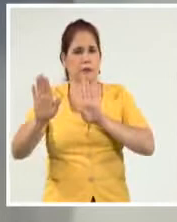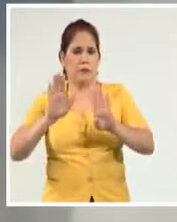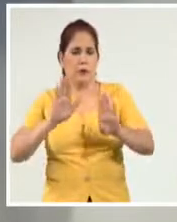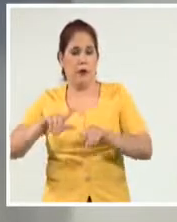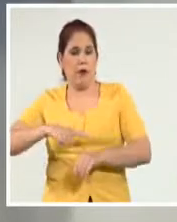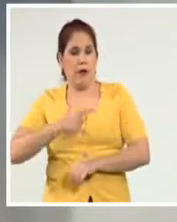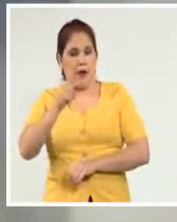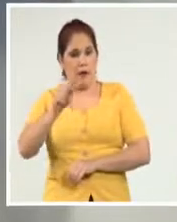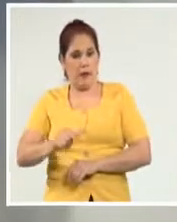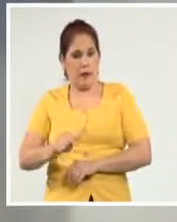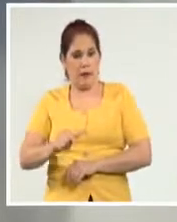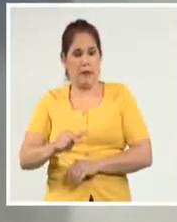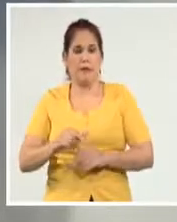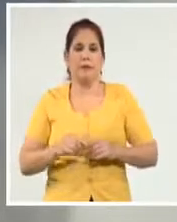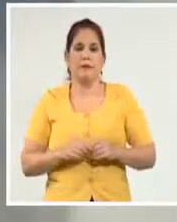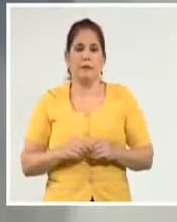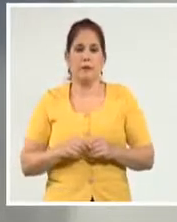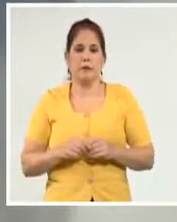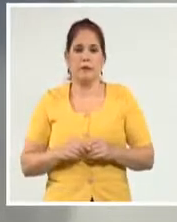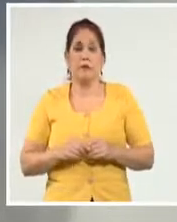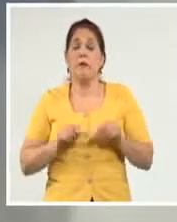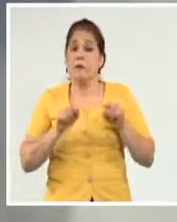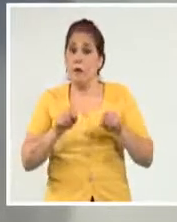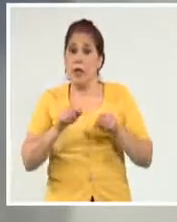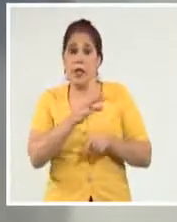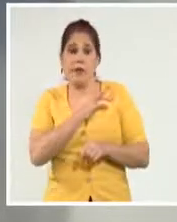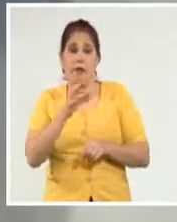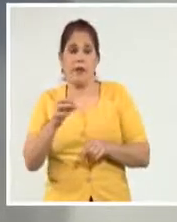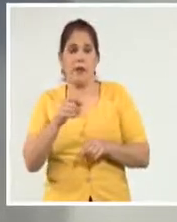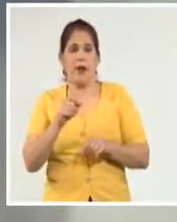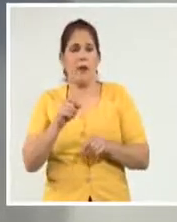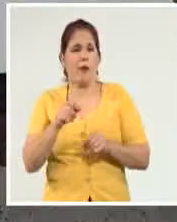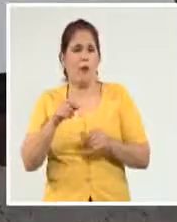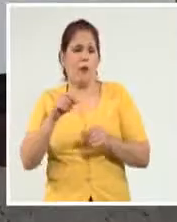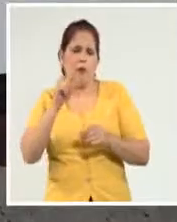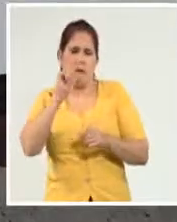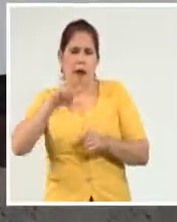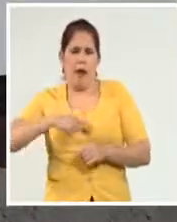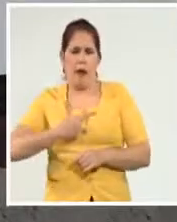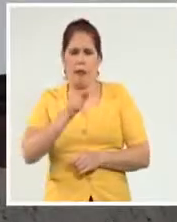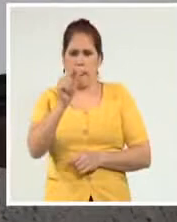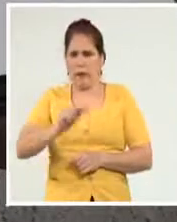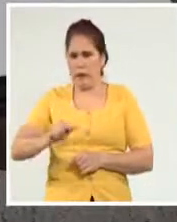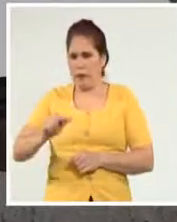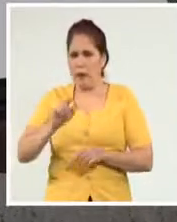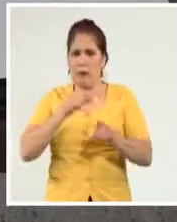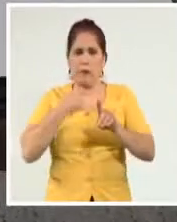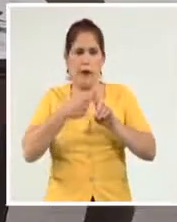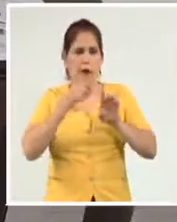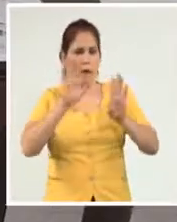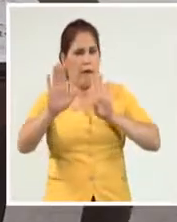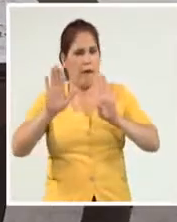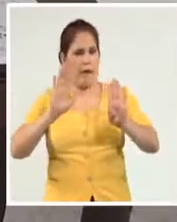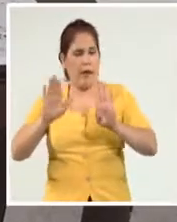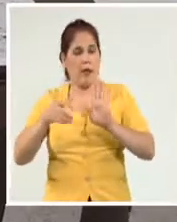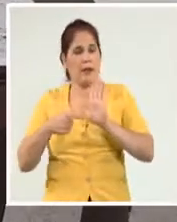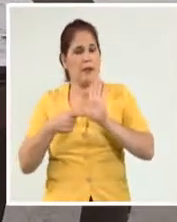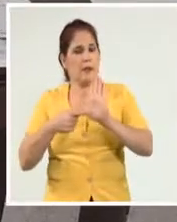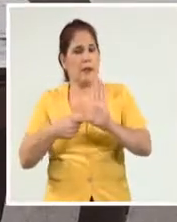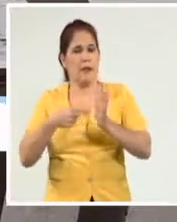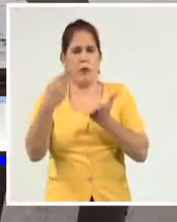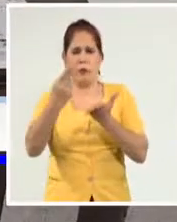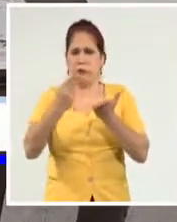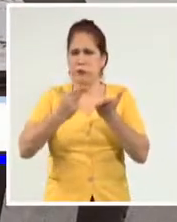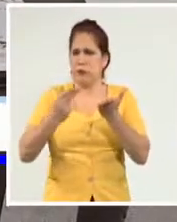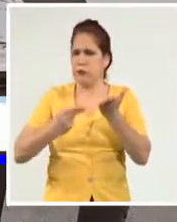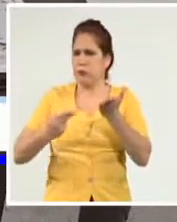artista cubano Santiago Rodríguez Olasábal, invitado a la Bienal de La Habana. A su vez, en la Galería La Acacia se presentó una serigrafía